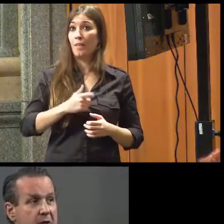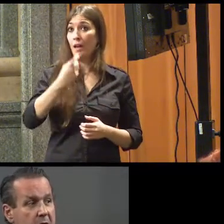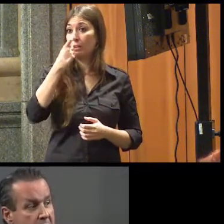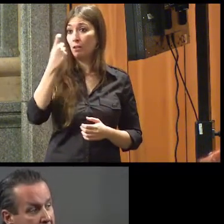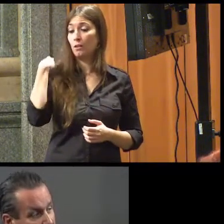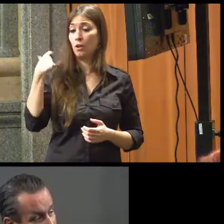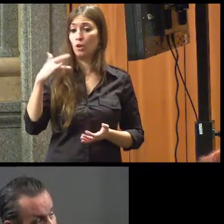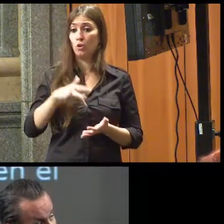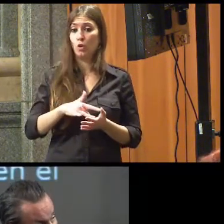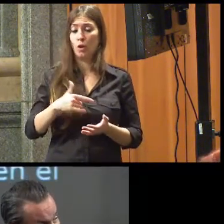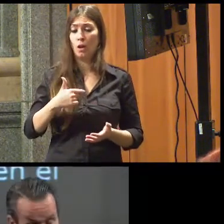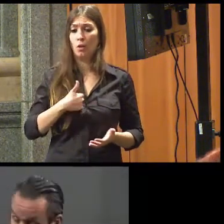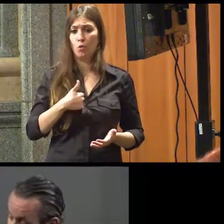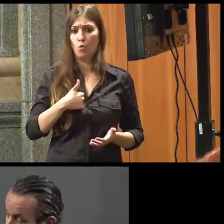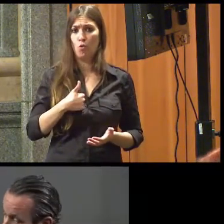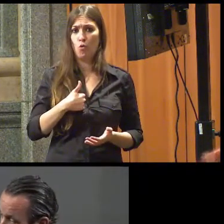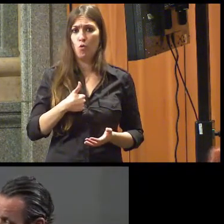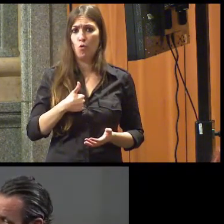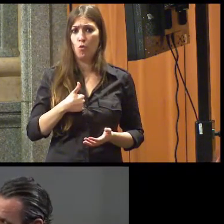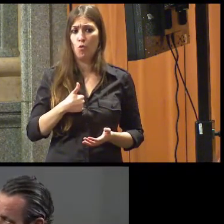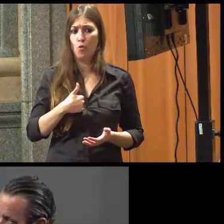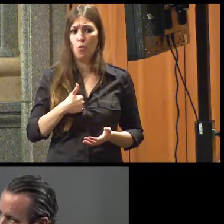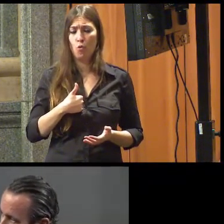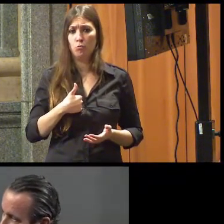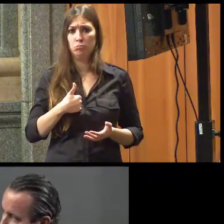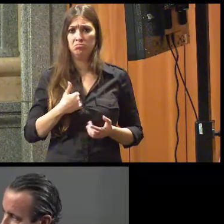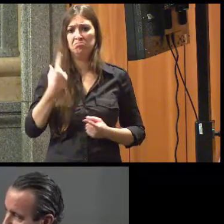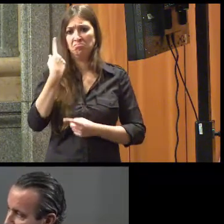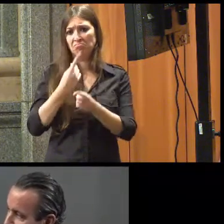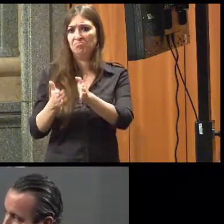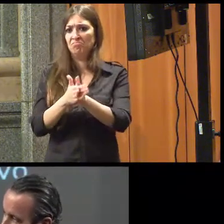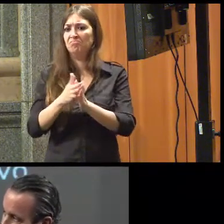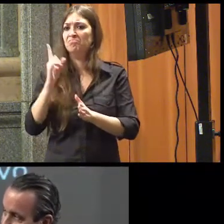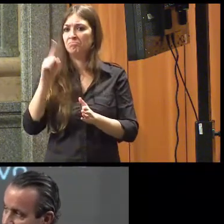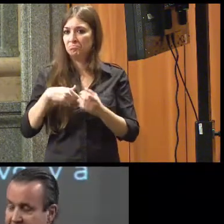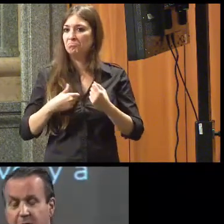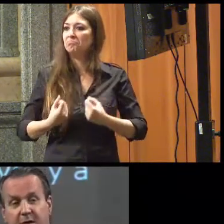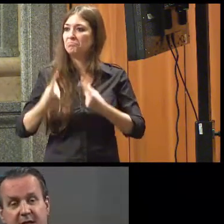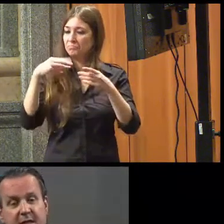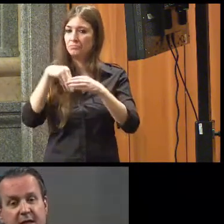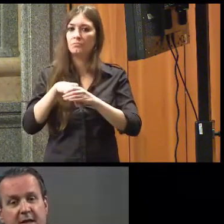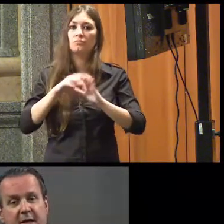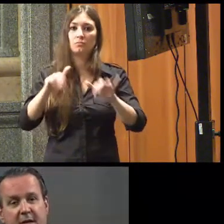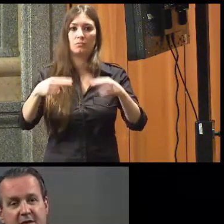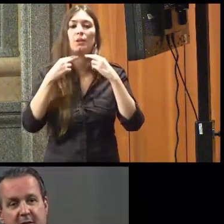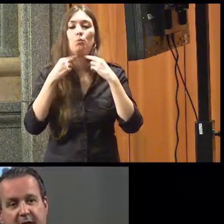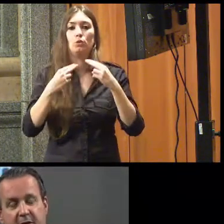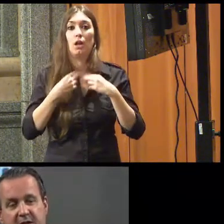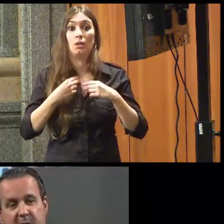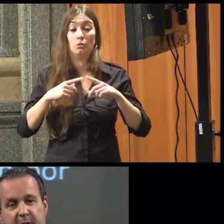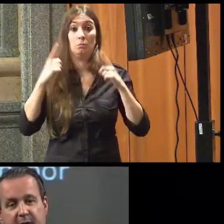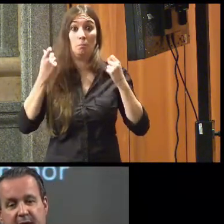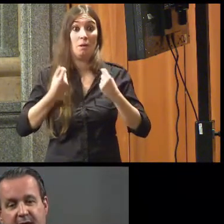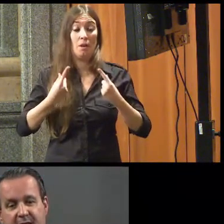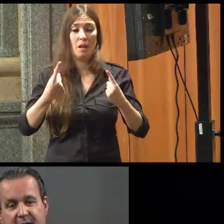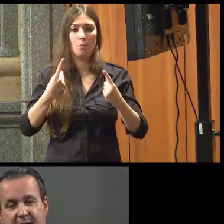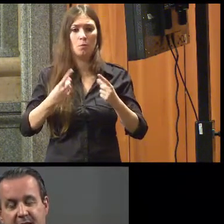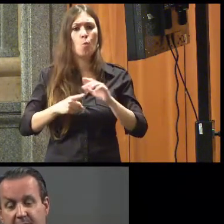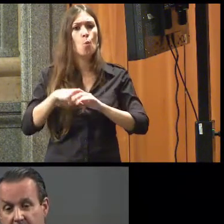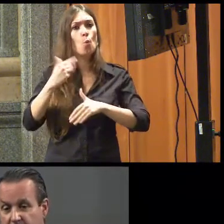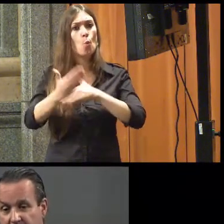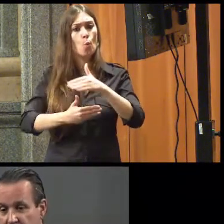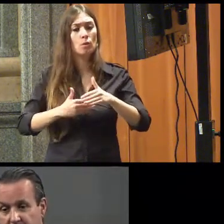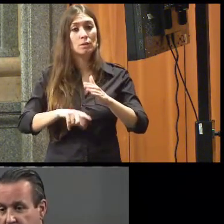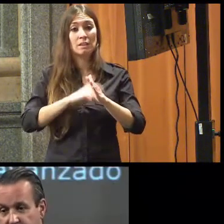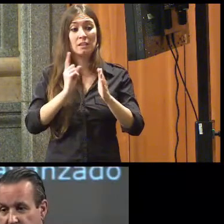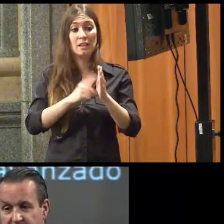en el que yo llevo, y yo creo que algunos de los compañeros también por primera vez en las Cortes, hemos avanzado siempre y las leyes,